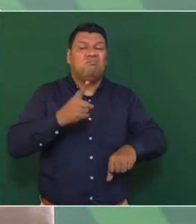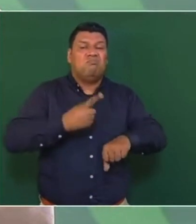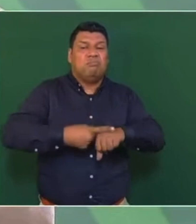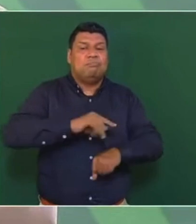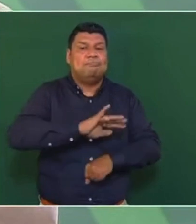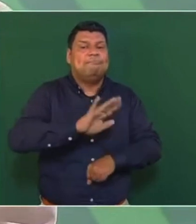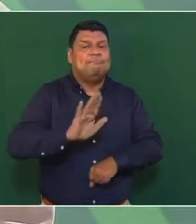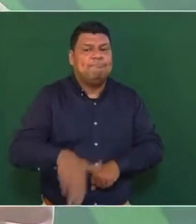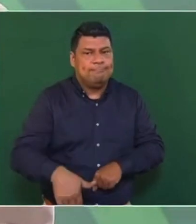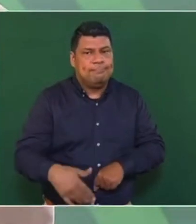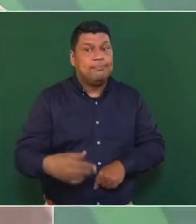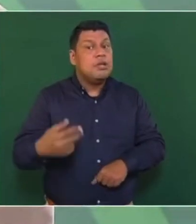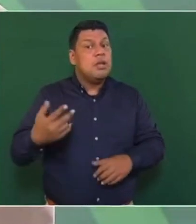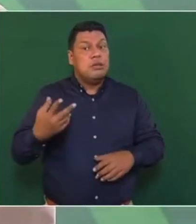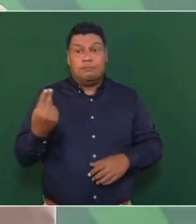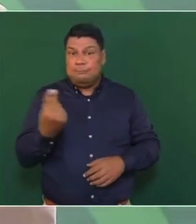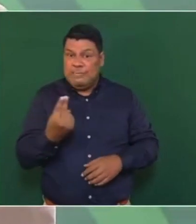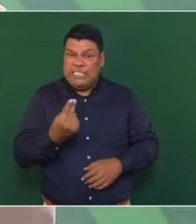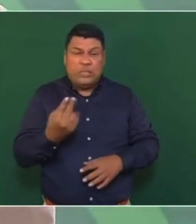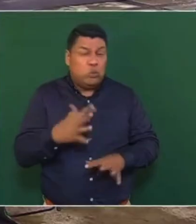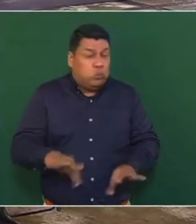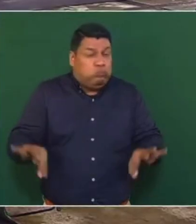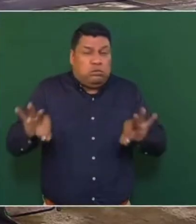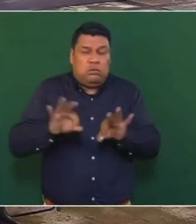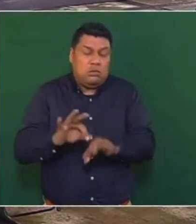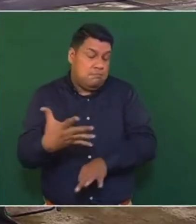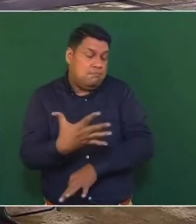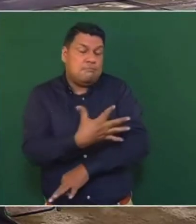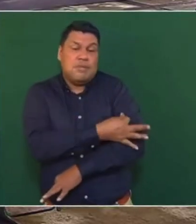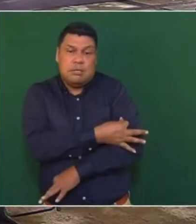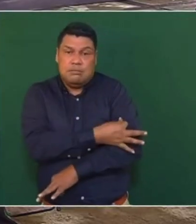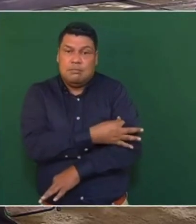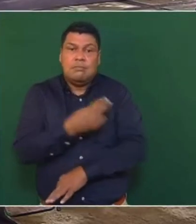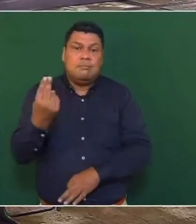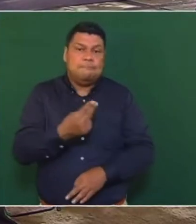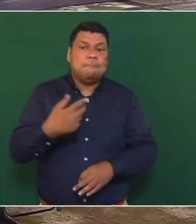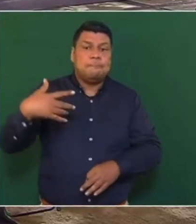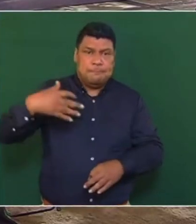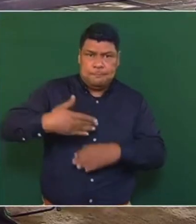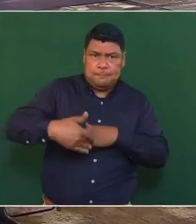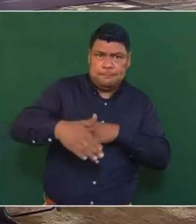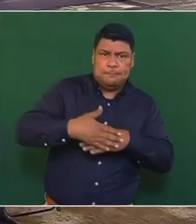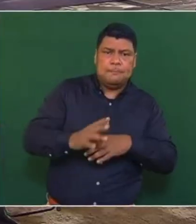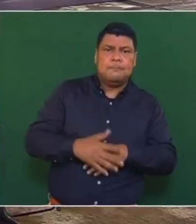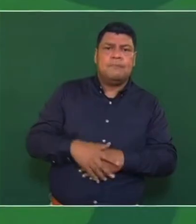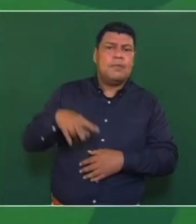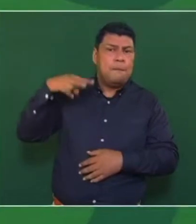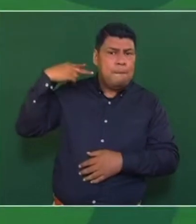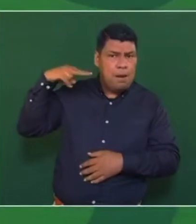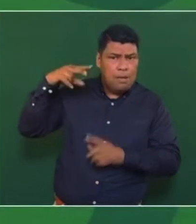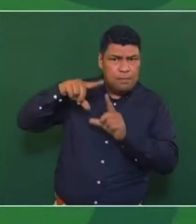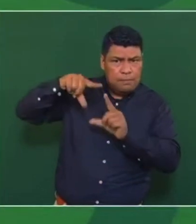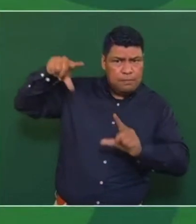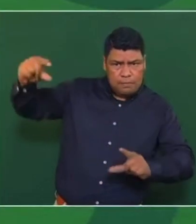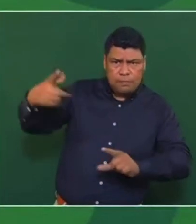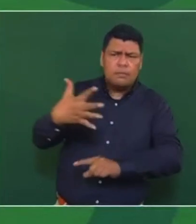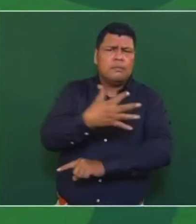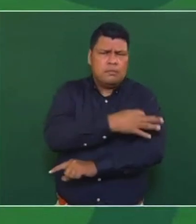Entonces, hay que vacunarnos. Ese plan va a continuar aquí en Veracruz.